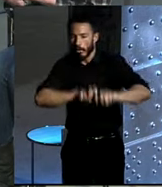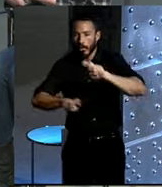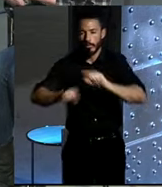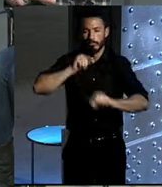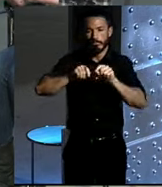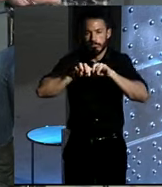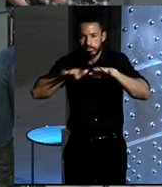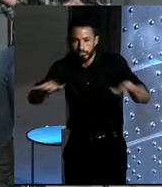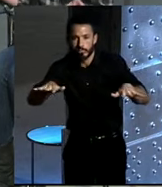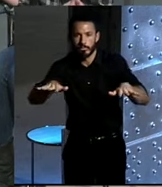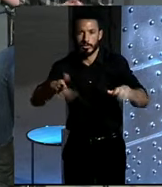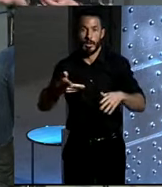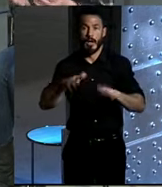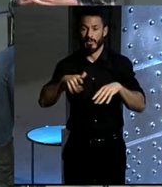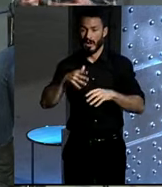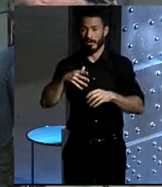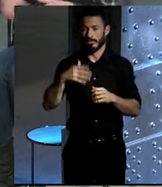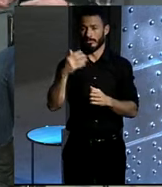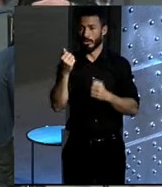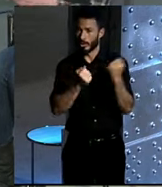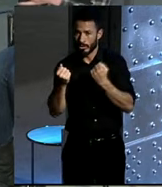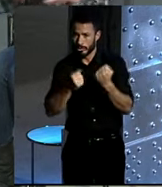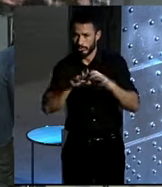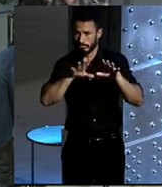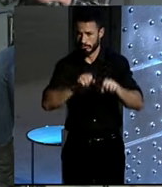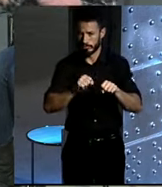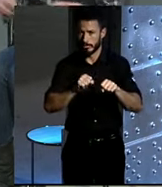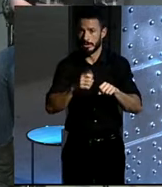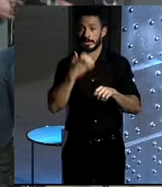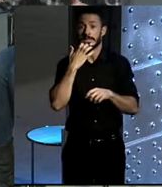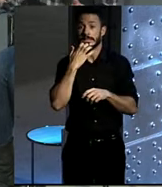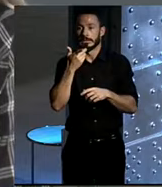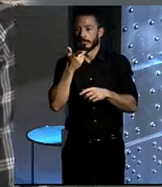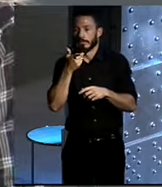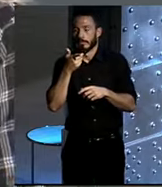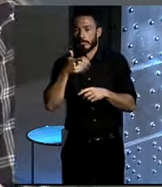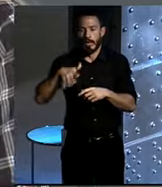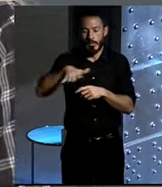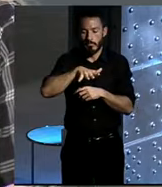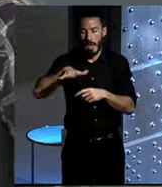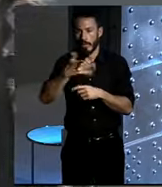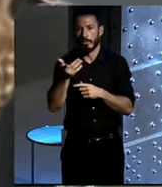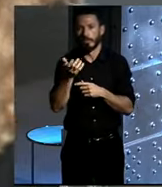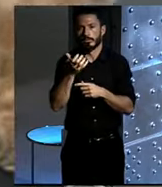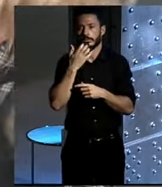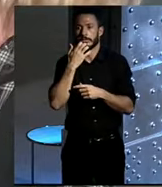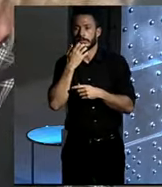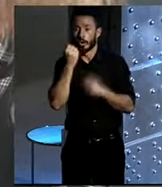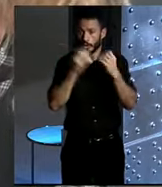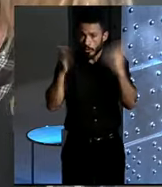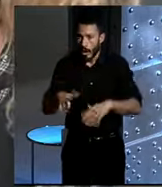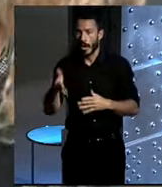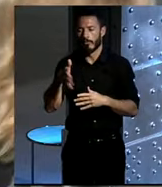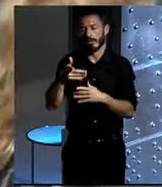espacio de los ciudadanos. Se convierte en un pueblo donde hay viejitas paseando, niños corriendo y perros en la calle. A veces realmente